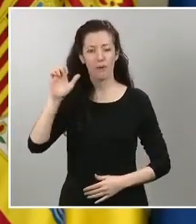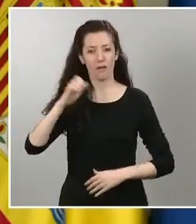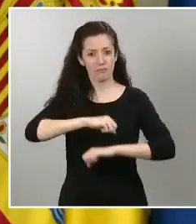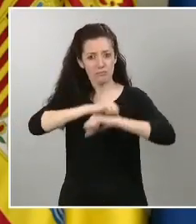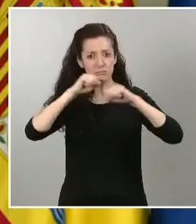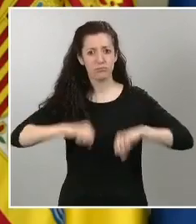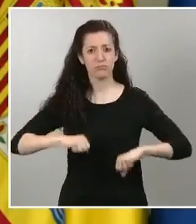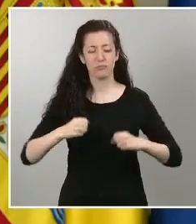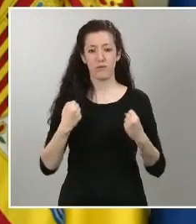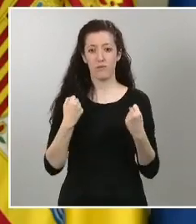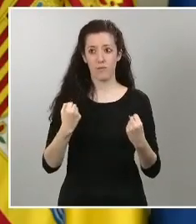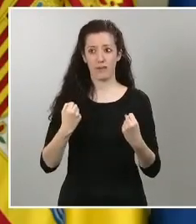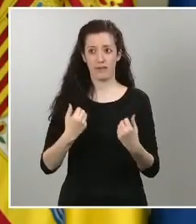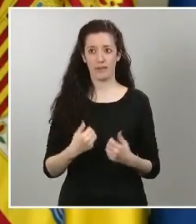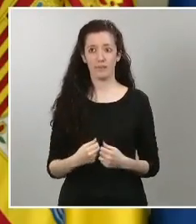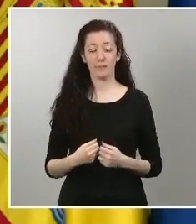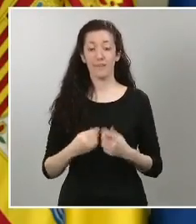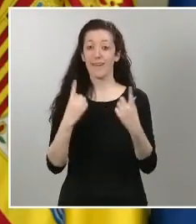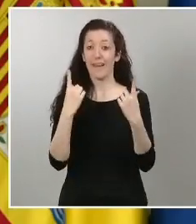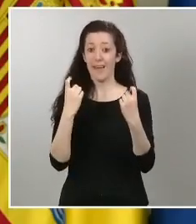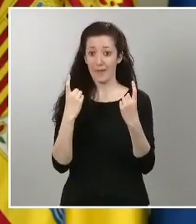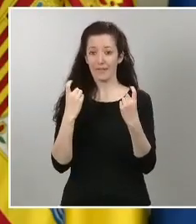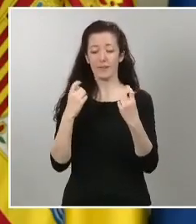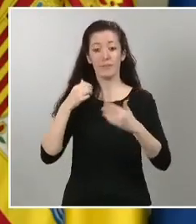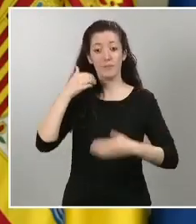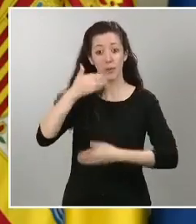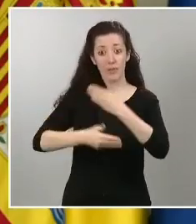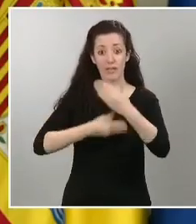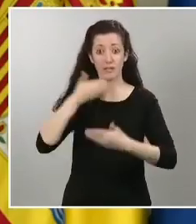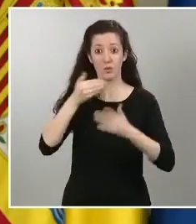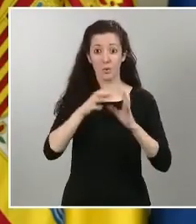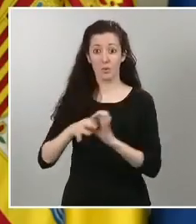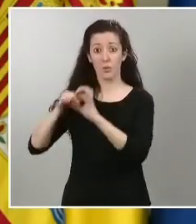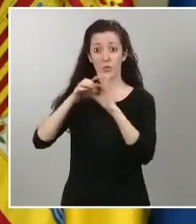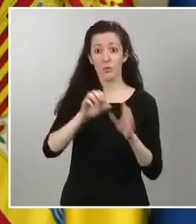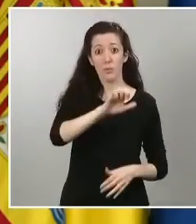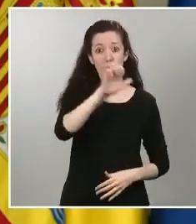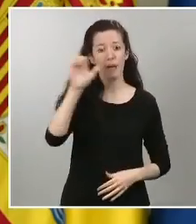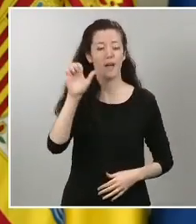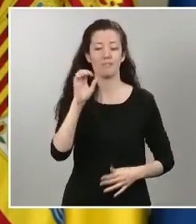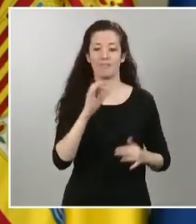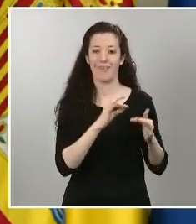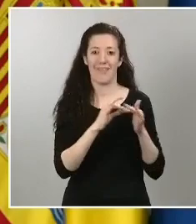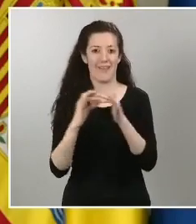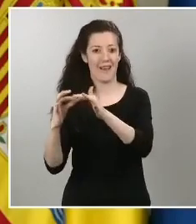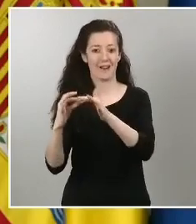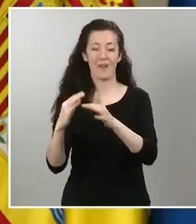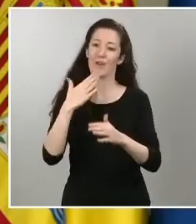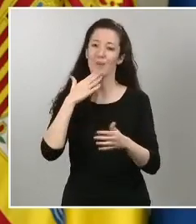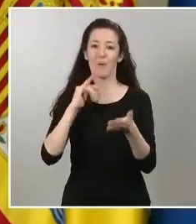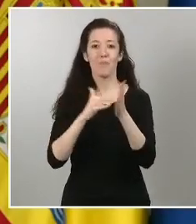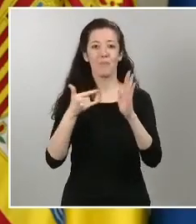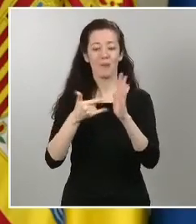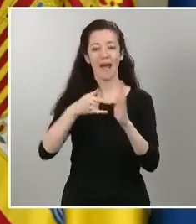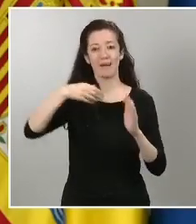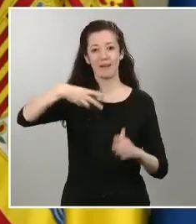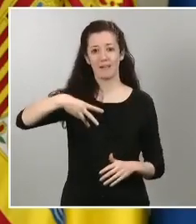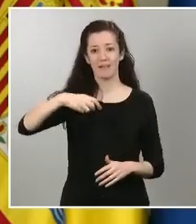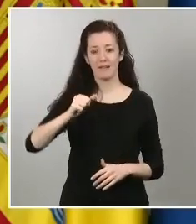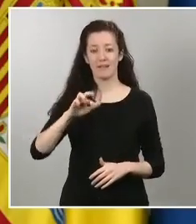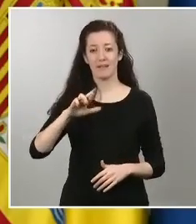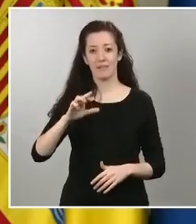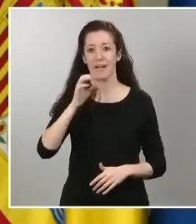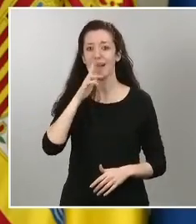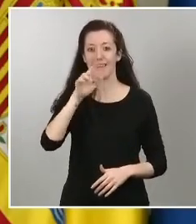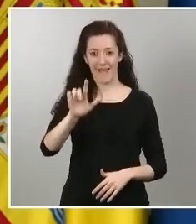proceso de la Unión Europea a modo de un plan Marshall como se ha dicho pero en este caso liderado por los europeos y por las europeas pero